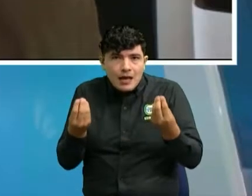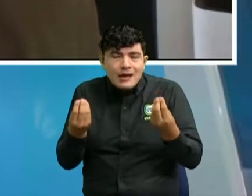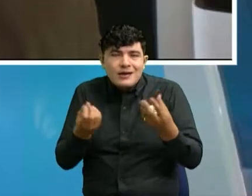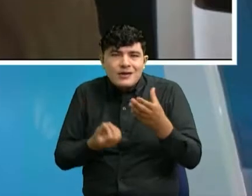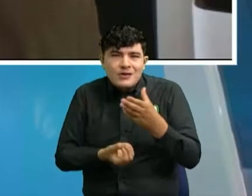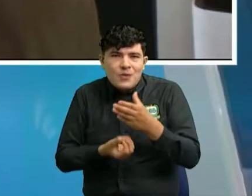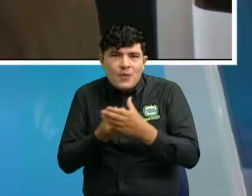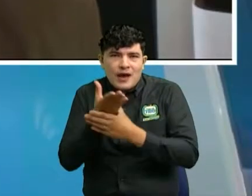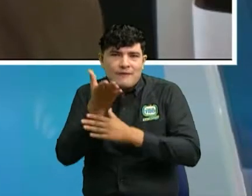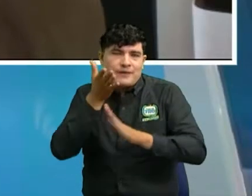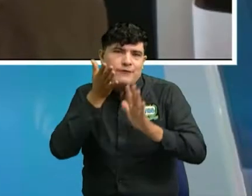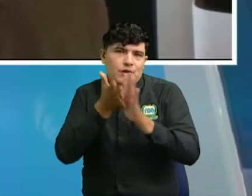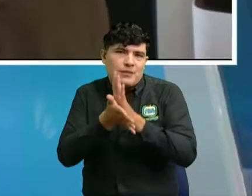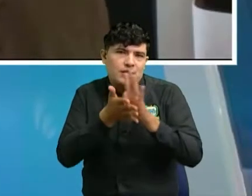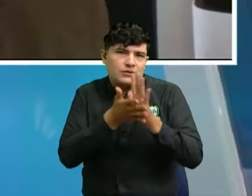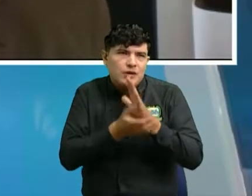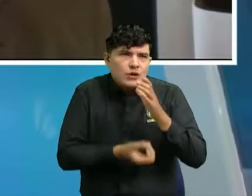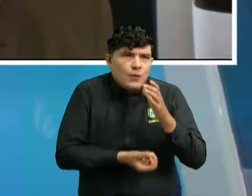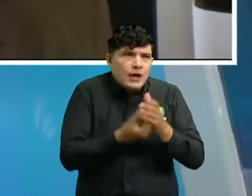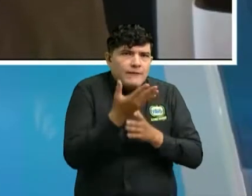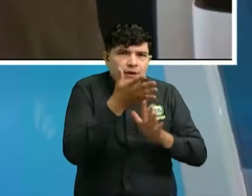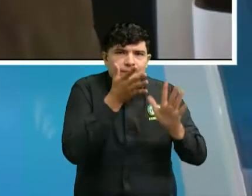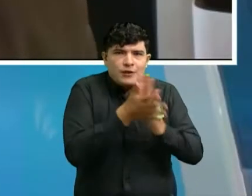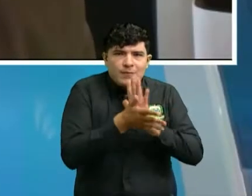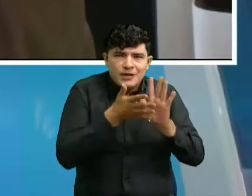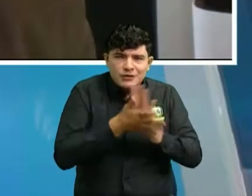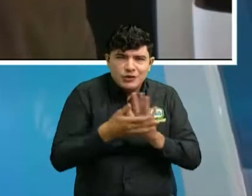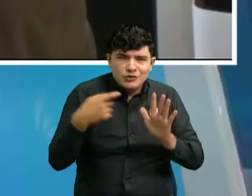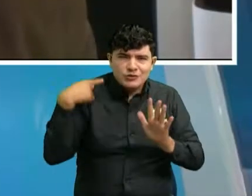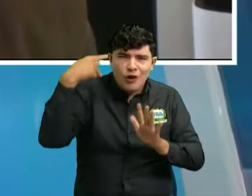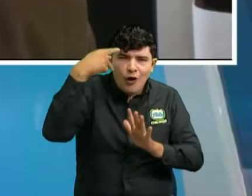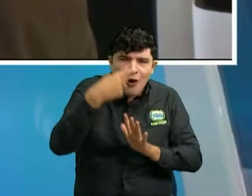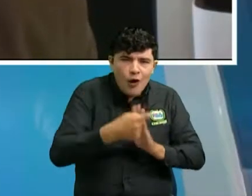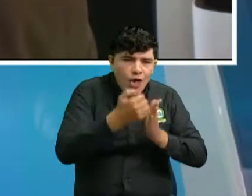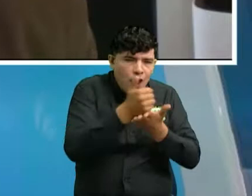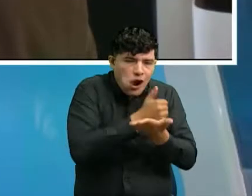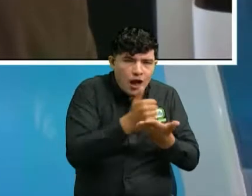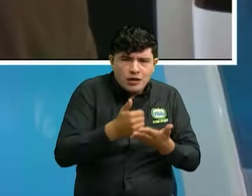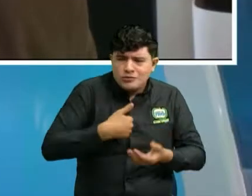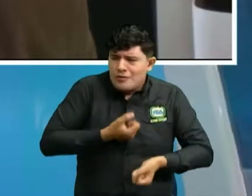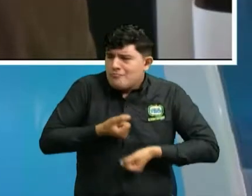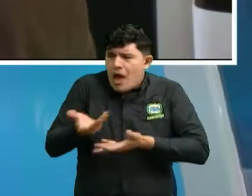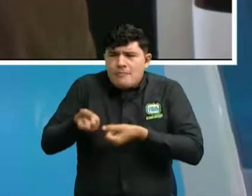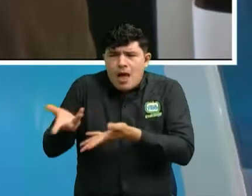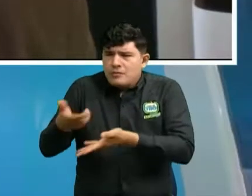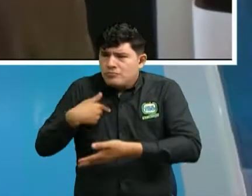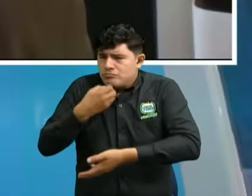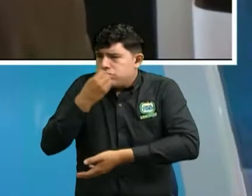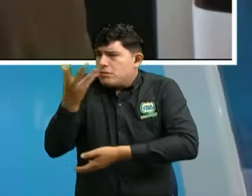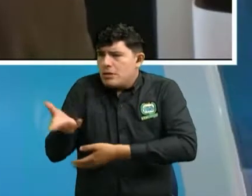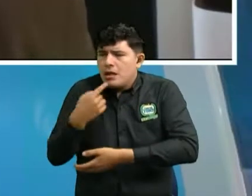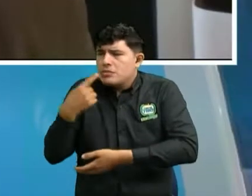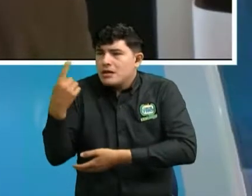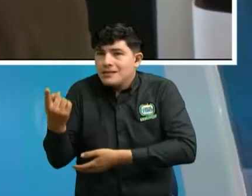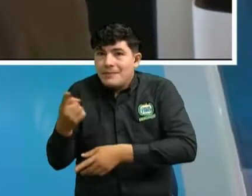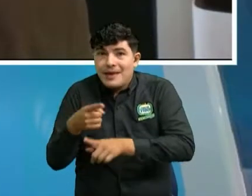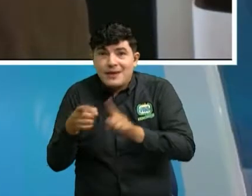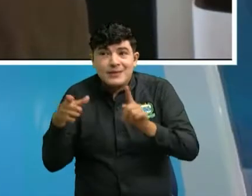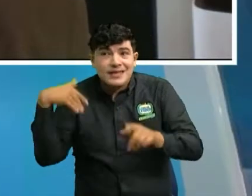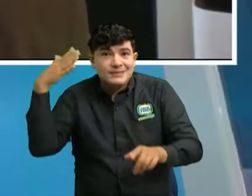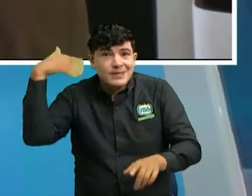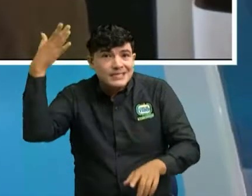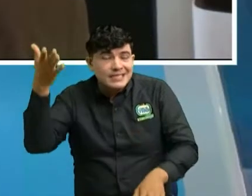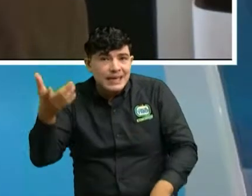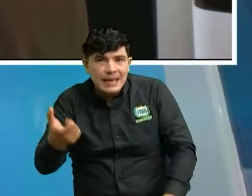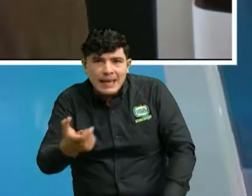actualizar todos mis créditos hipotecarios. Yo lo desletí todos mis datos. Y yo sorpresa, cuando